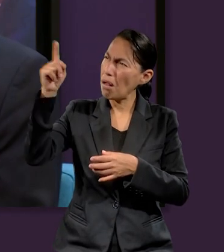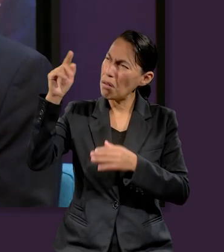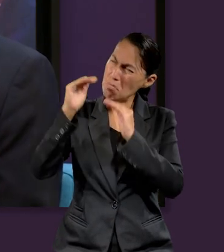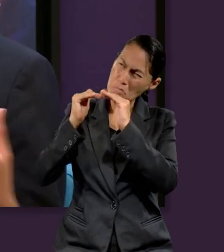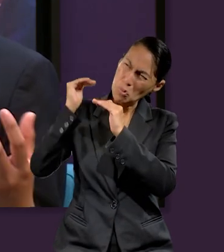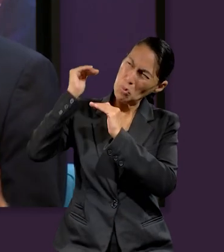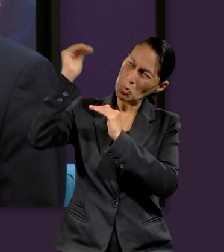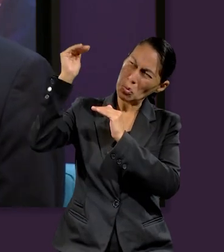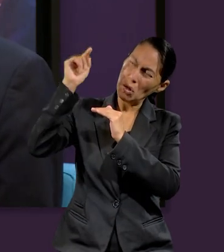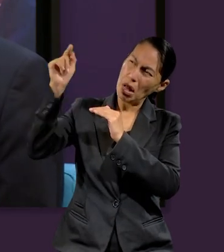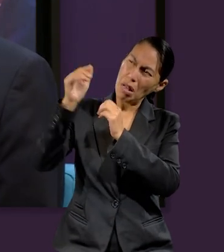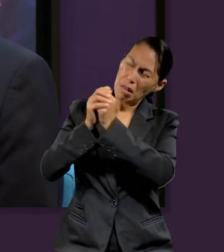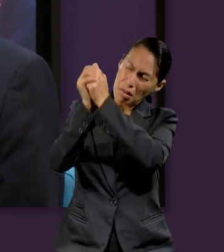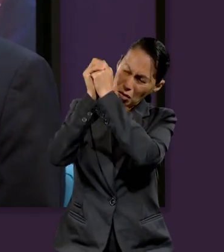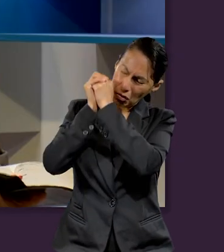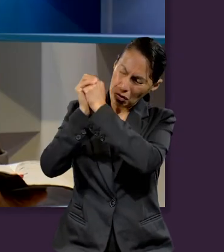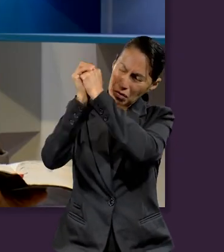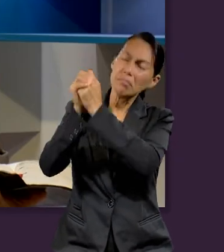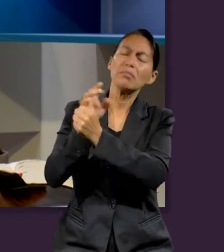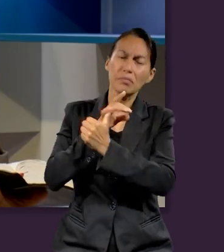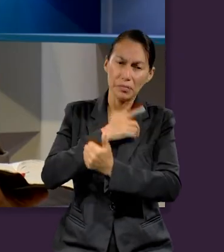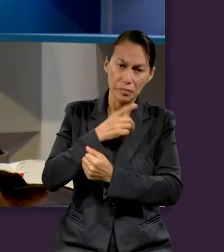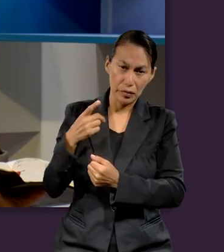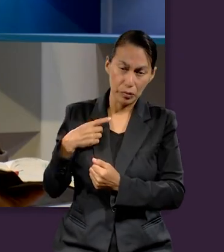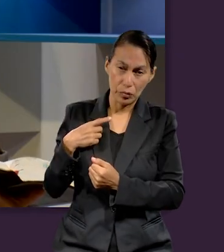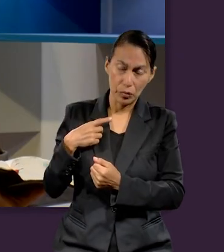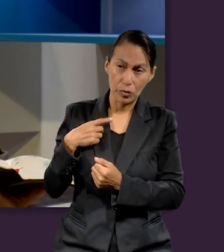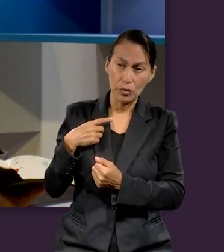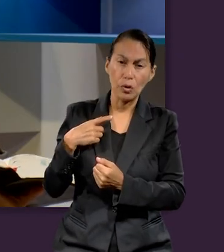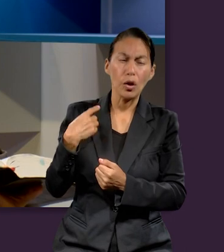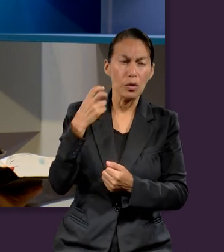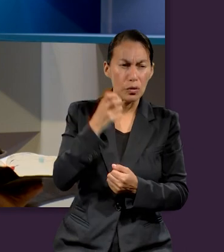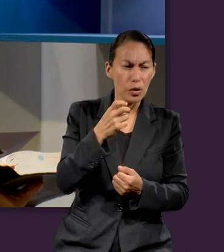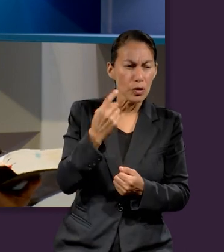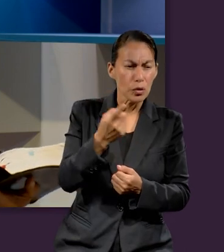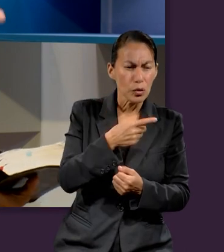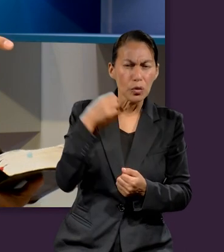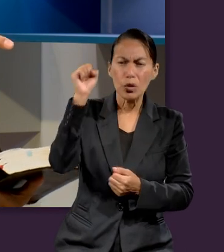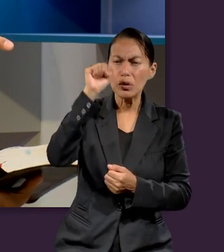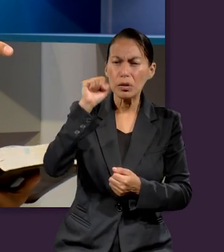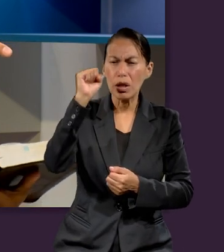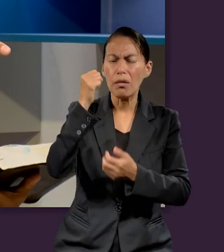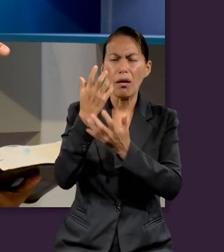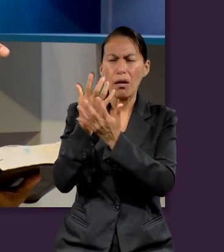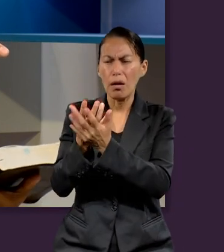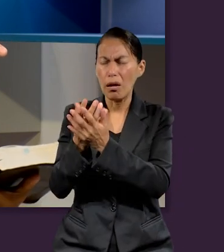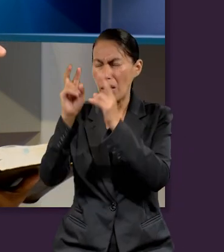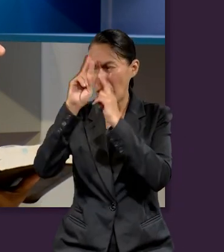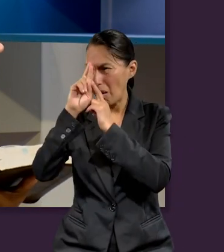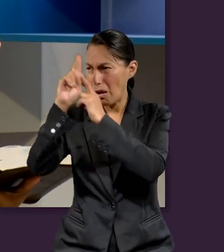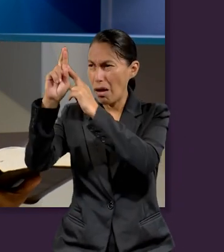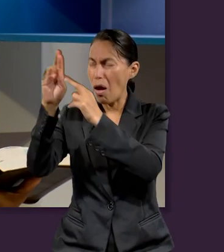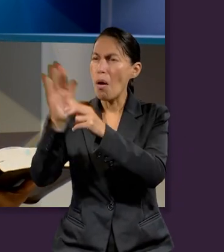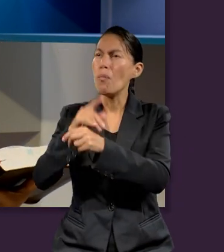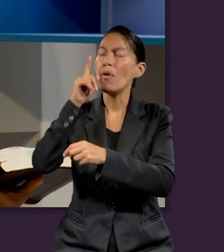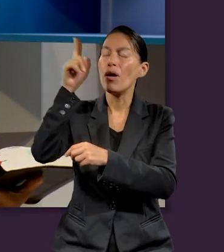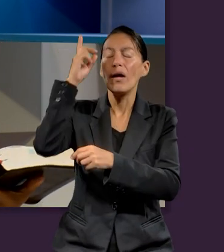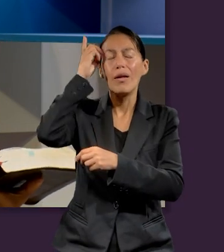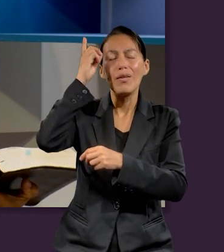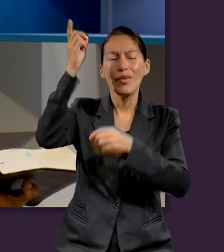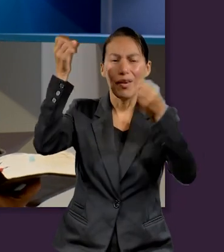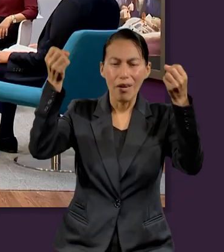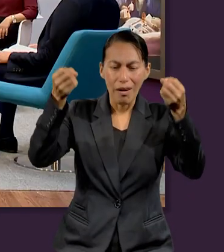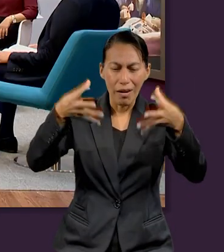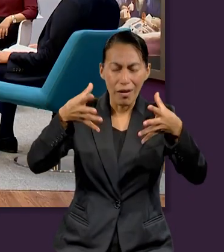Ser Supremo, entre todas las cosas. Ok. Entonces, ahí el mandato es aguardar el sábado porque Él es el Creador. Es correcto. Excelente.